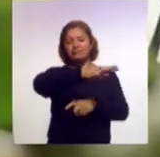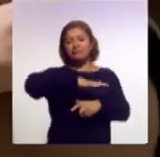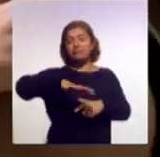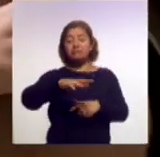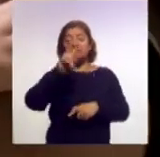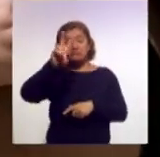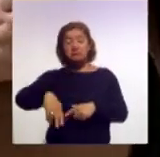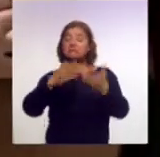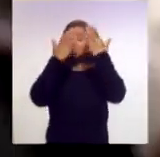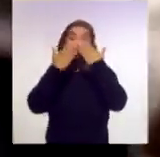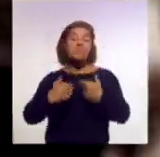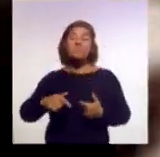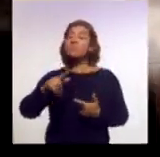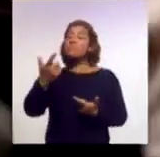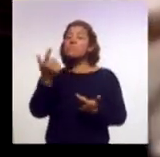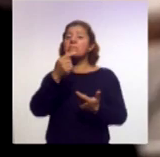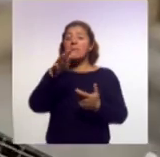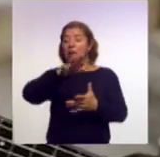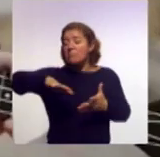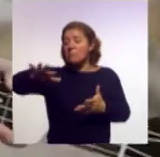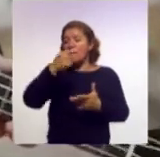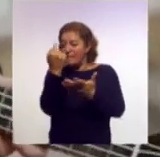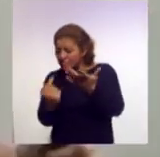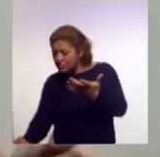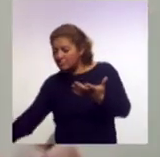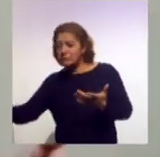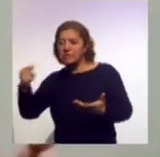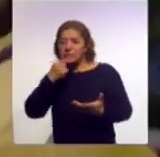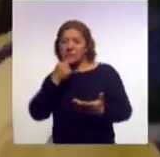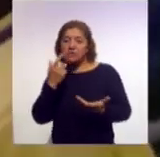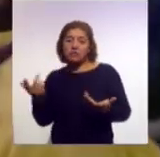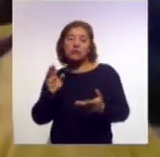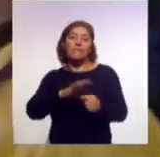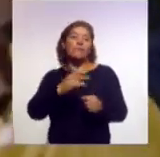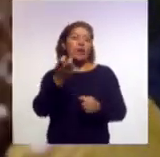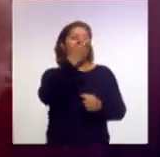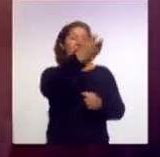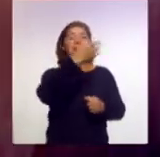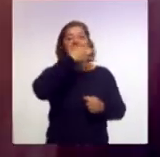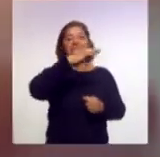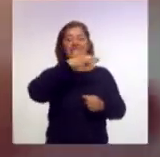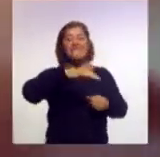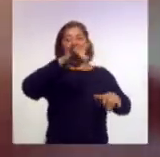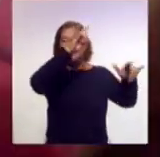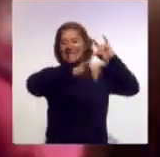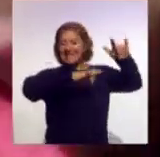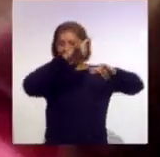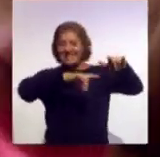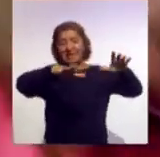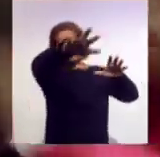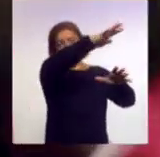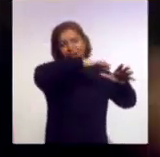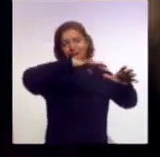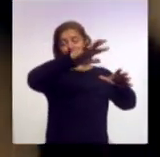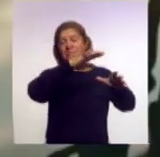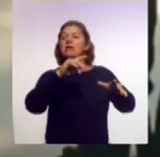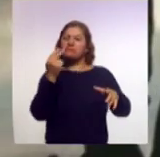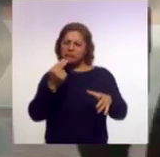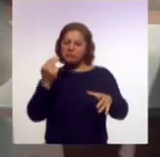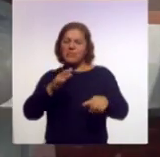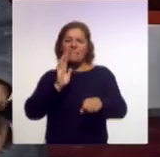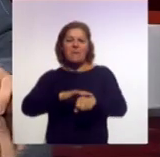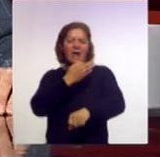un área creada para los más chicos por la edad del propio festival es importante que existan espacios más familiares